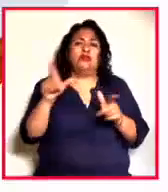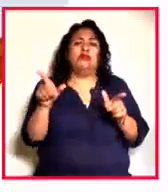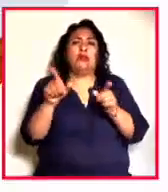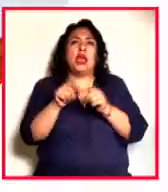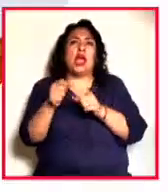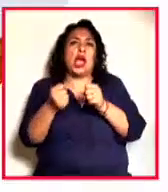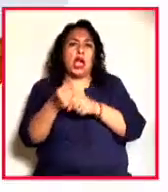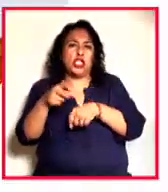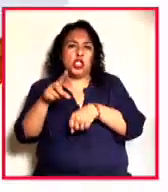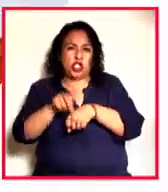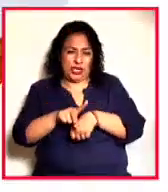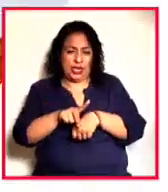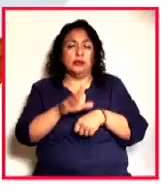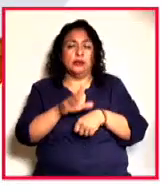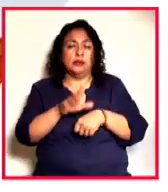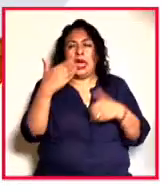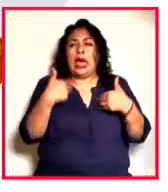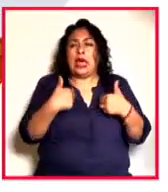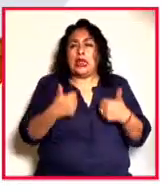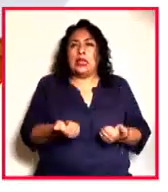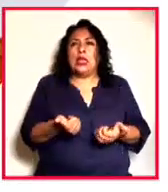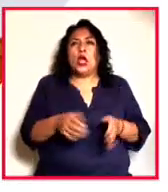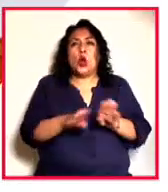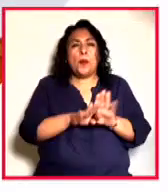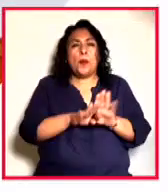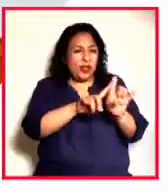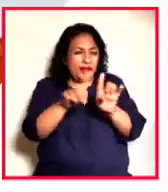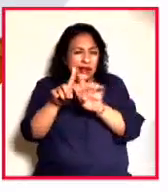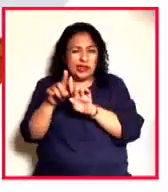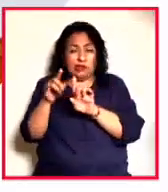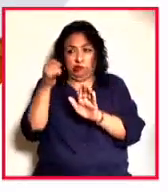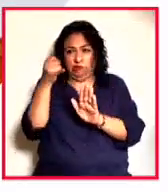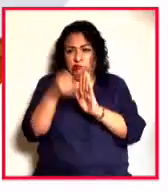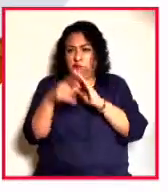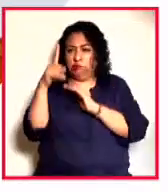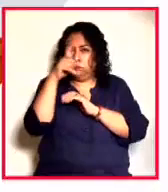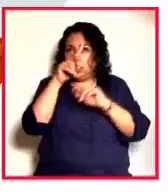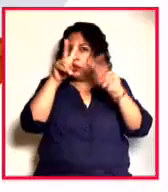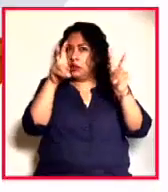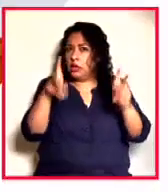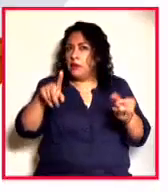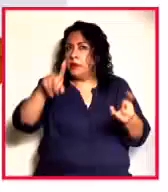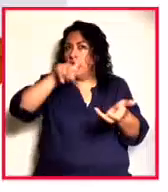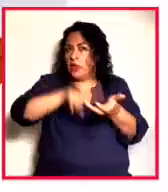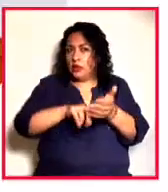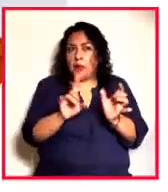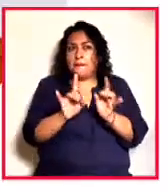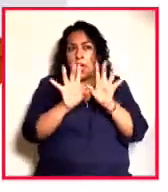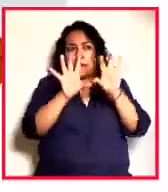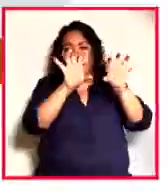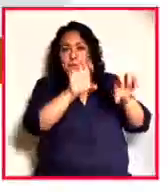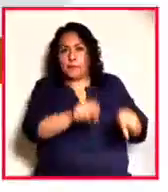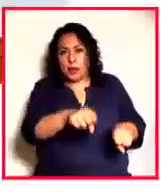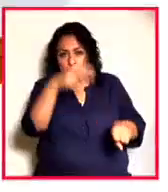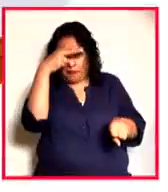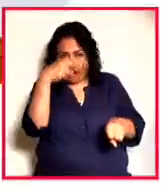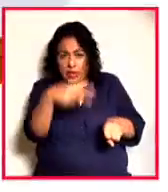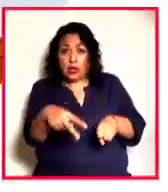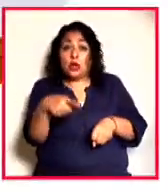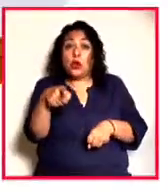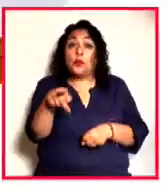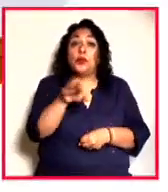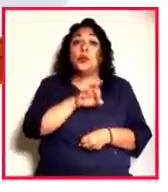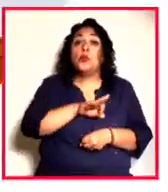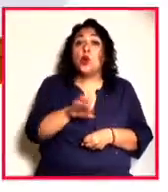años y días, para entender así la gran diversidad y complejidad de los temas que abarca este hecho histórico. permite